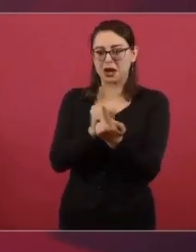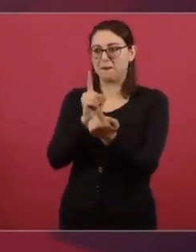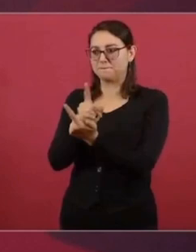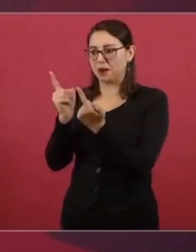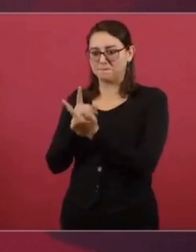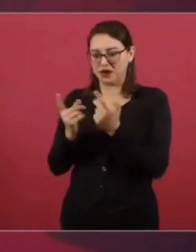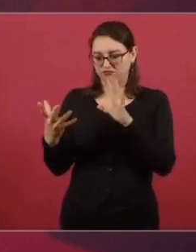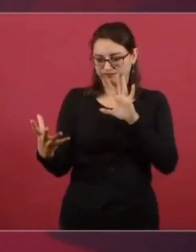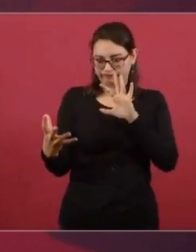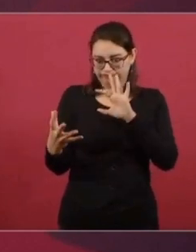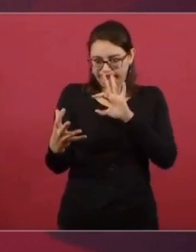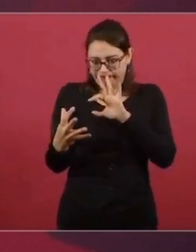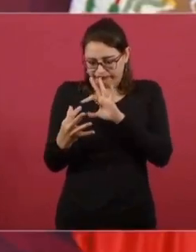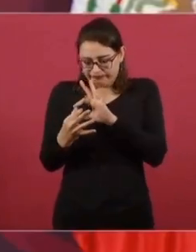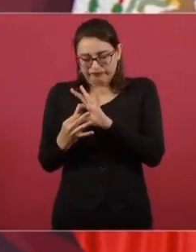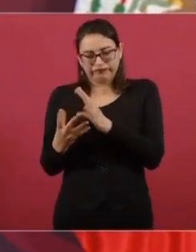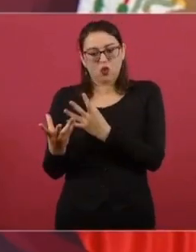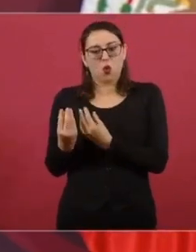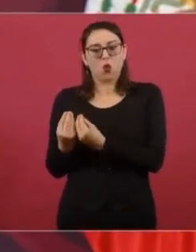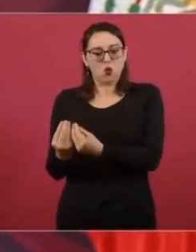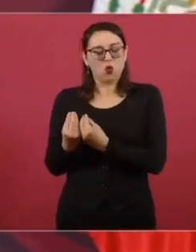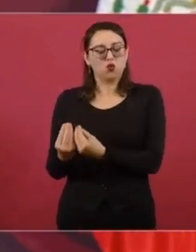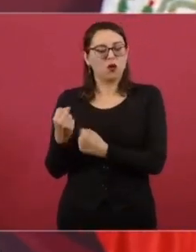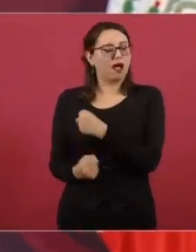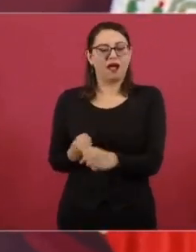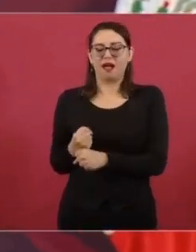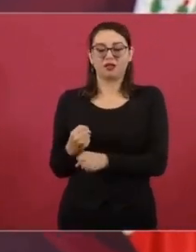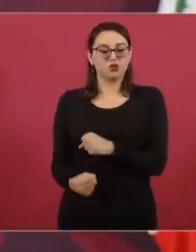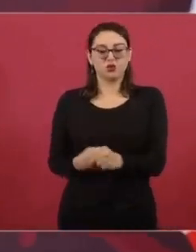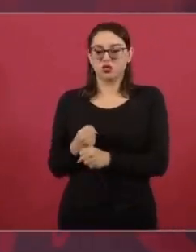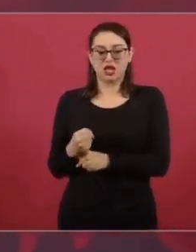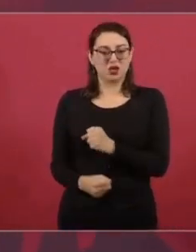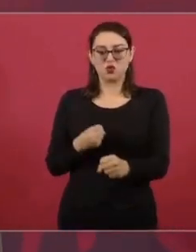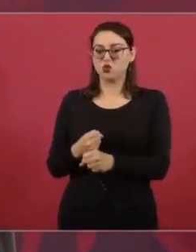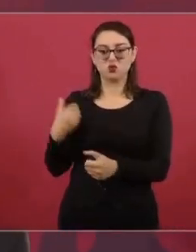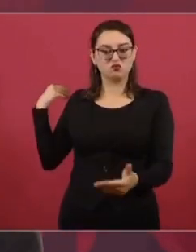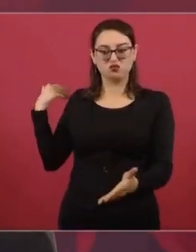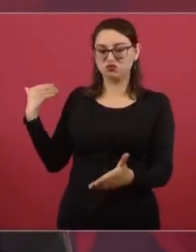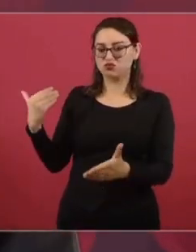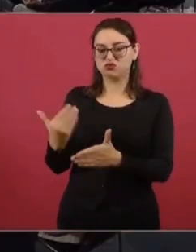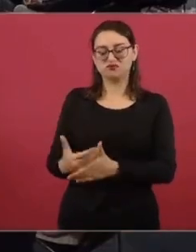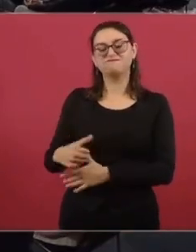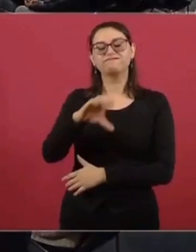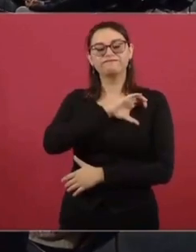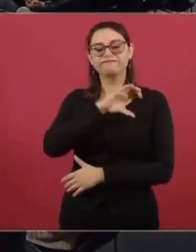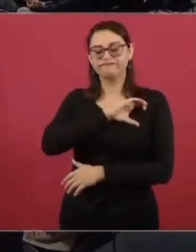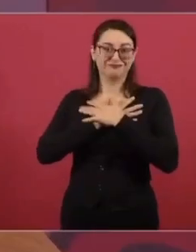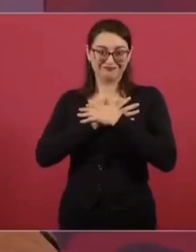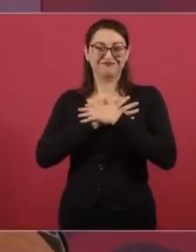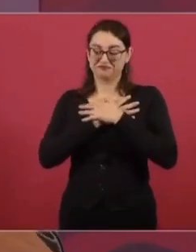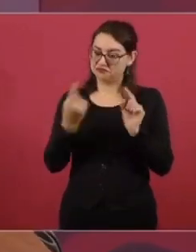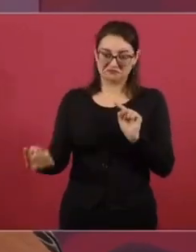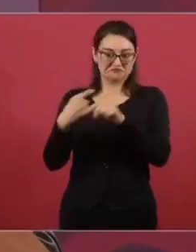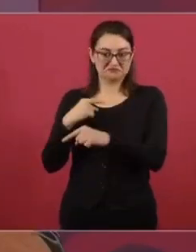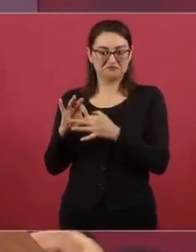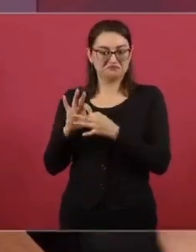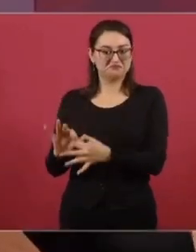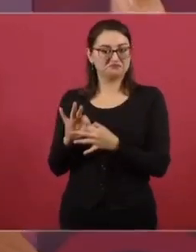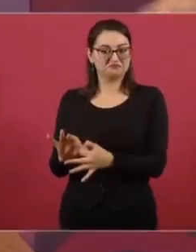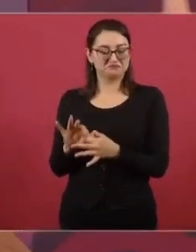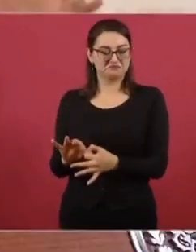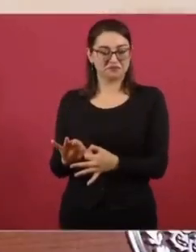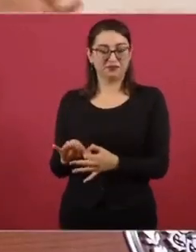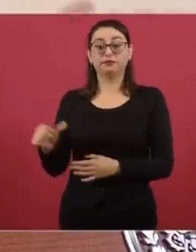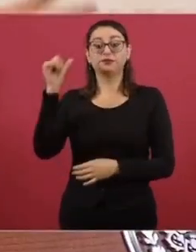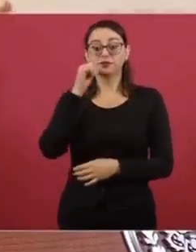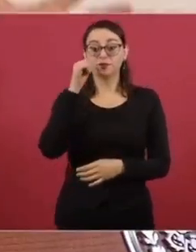Tenemos una relación afectuosa, cariñosa, amorosa. Y en las